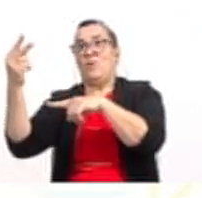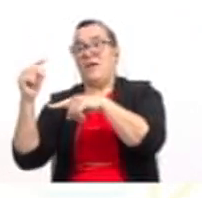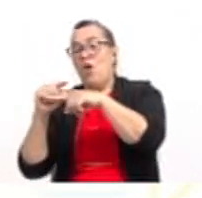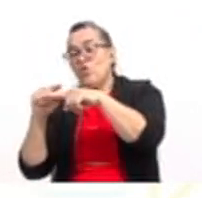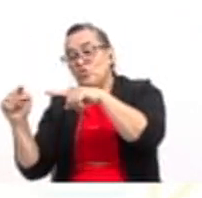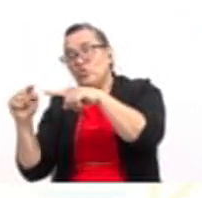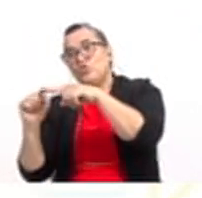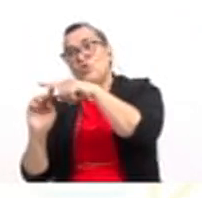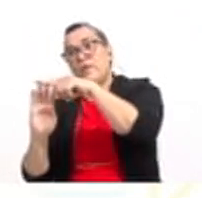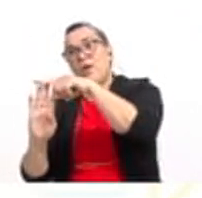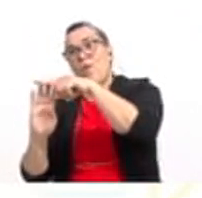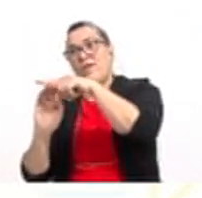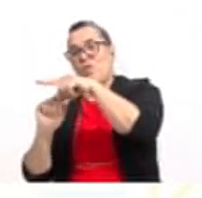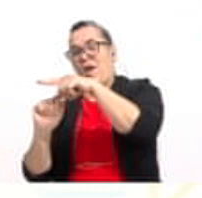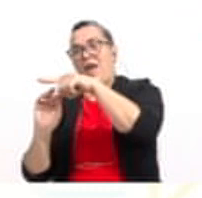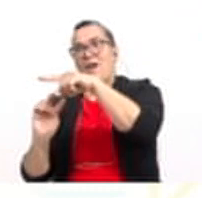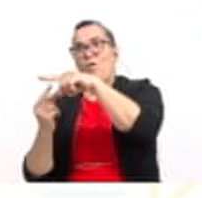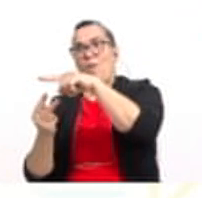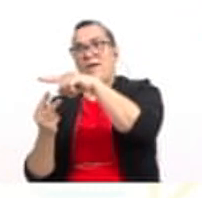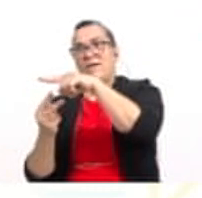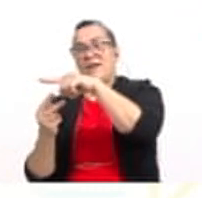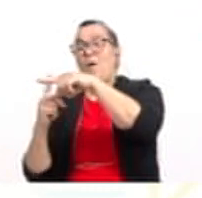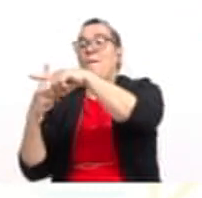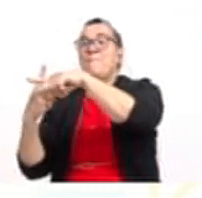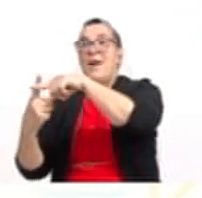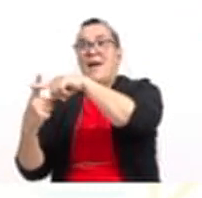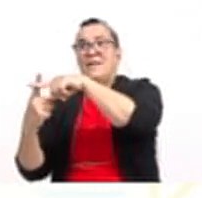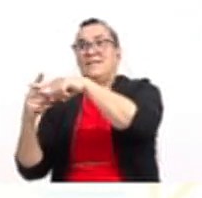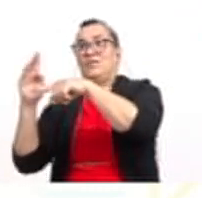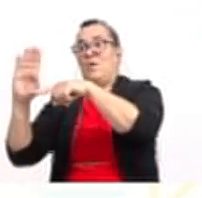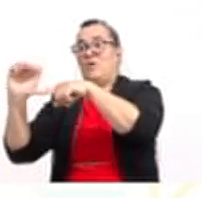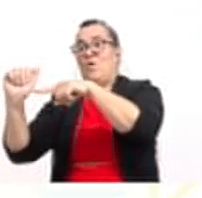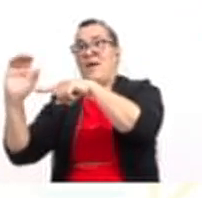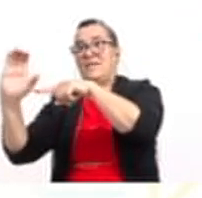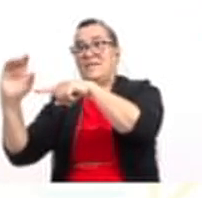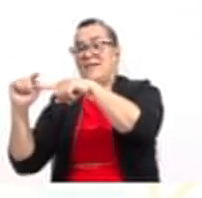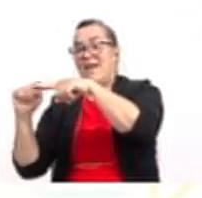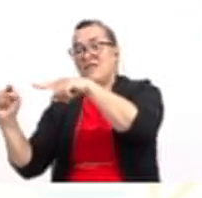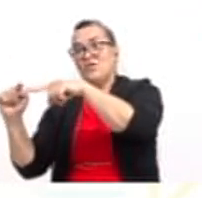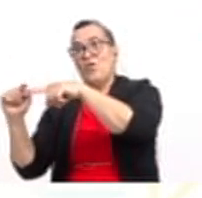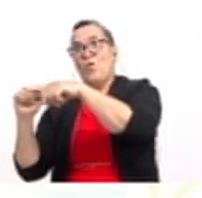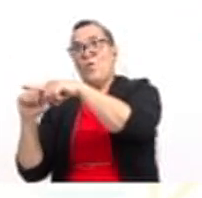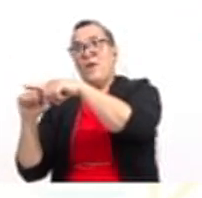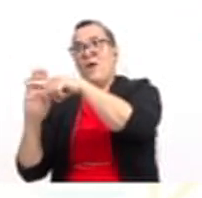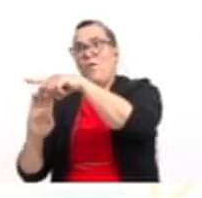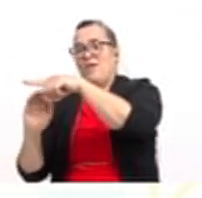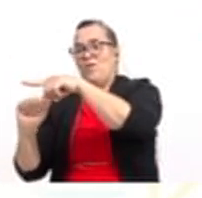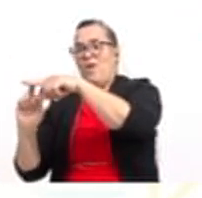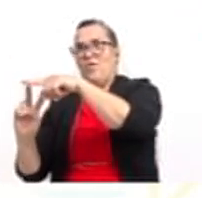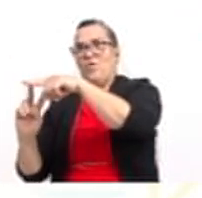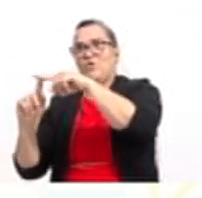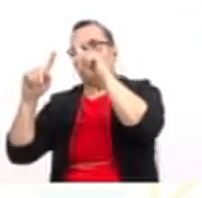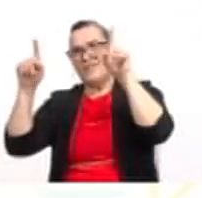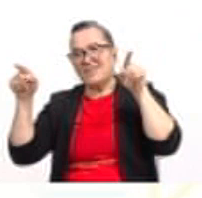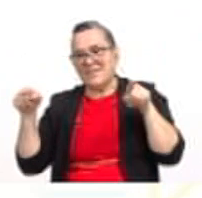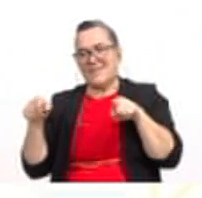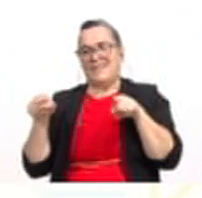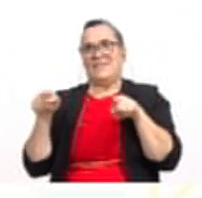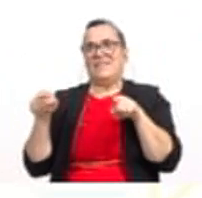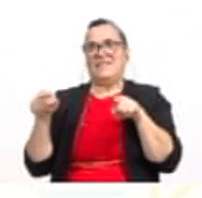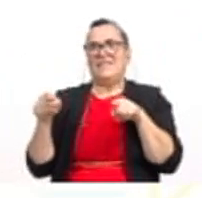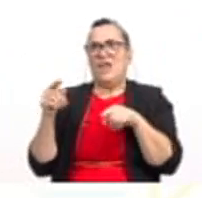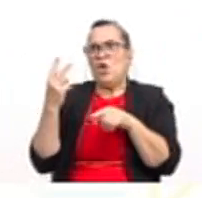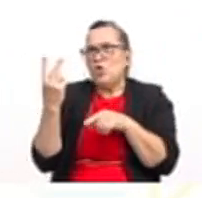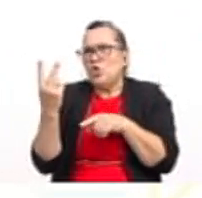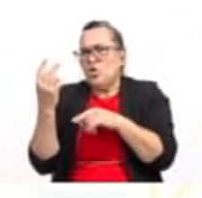4a al cuadrado, más 4ac sobre 4a al cuadrado. Estos dos